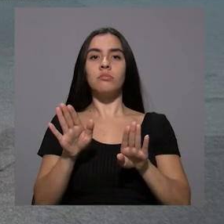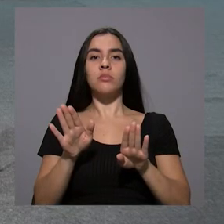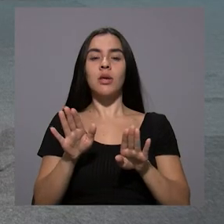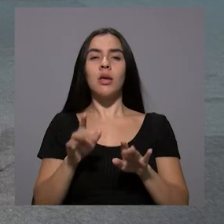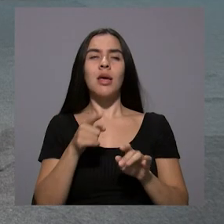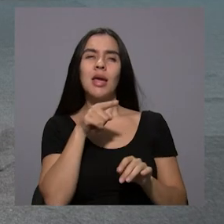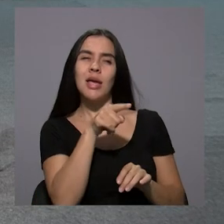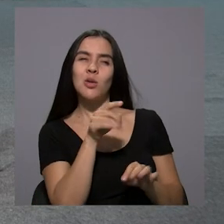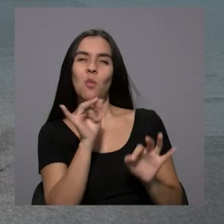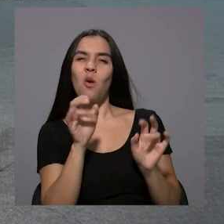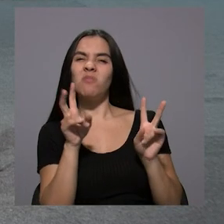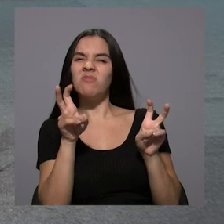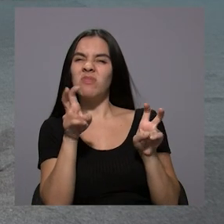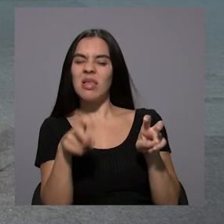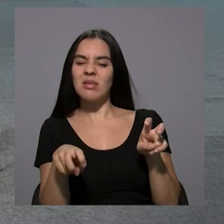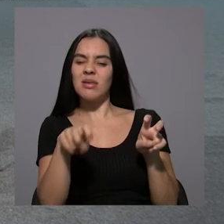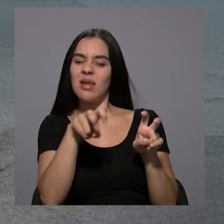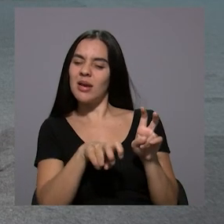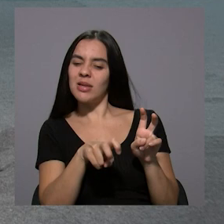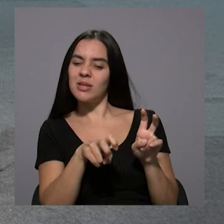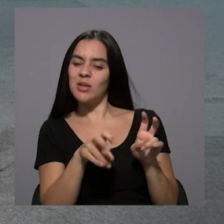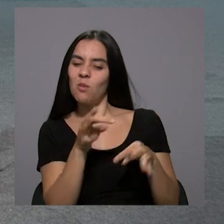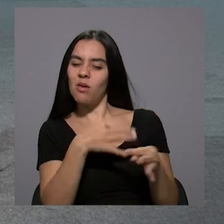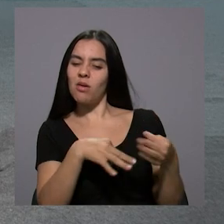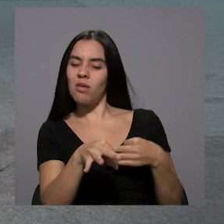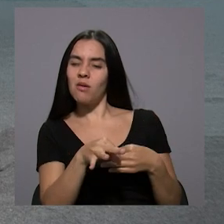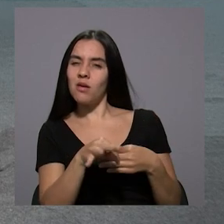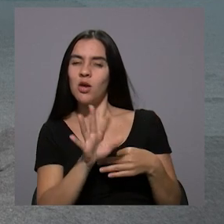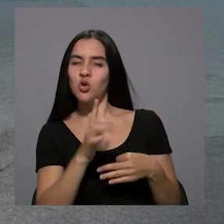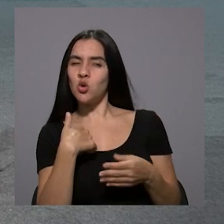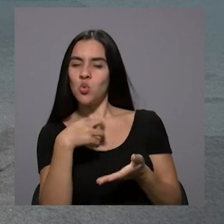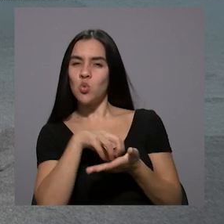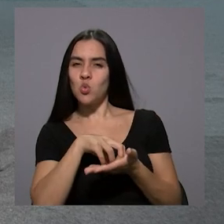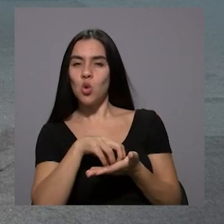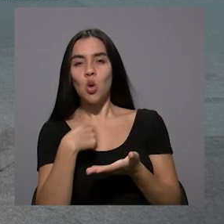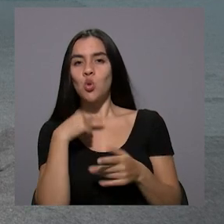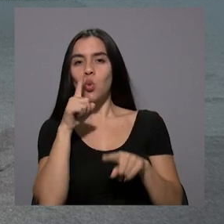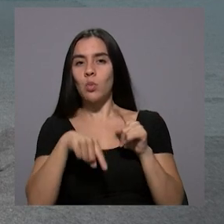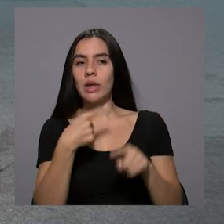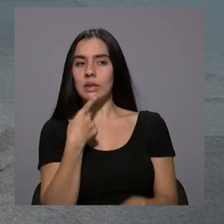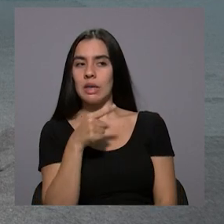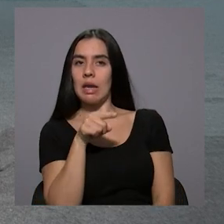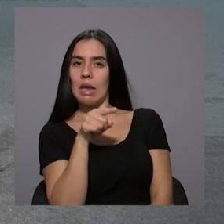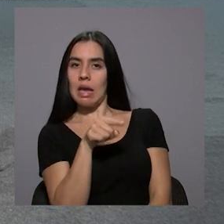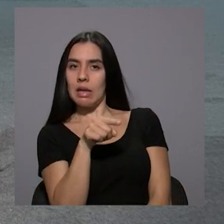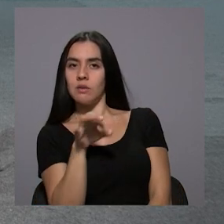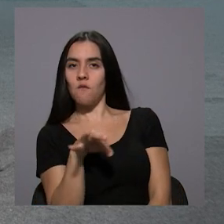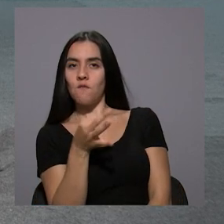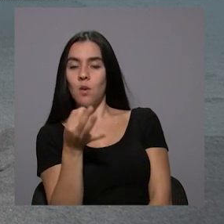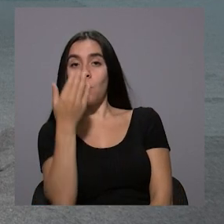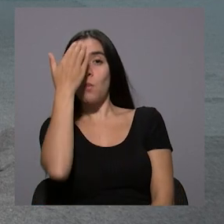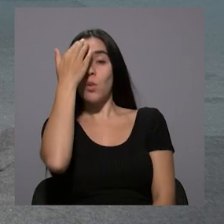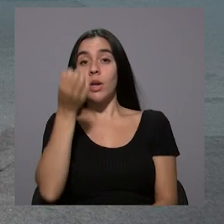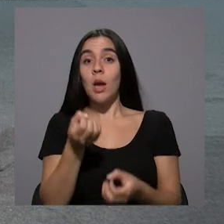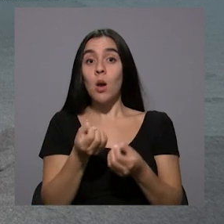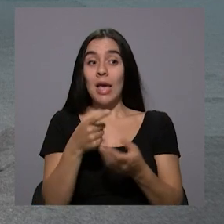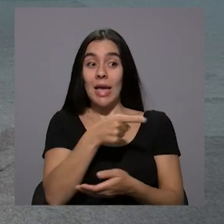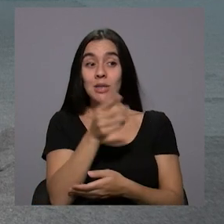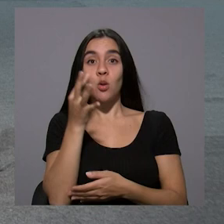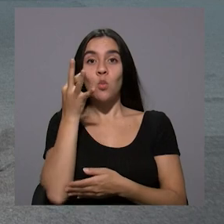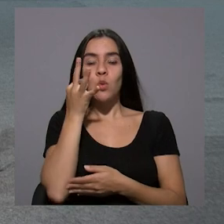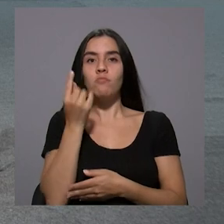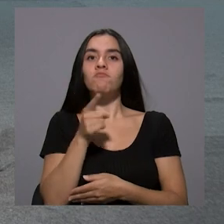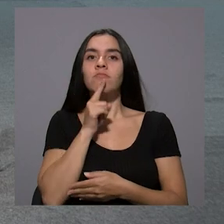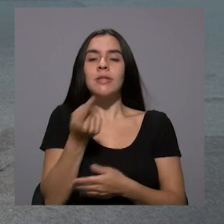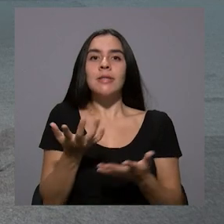Podría, como para simplemente llenar la silla, tengo muchas dudas, porque más bien, no lo podría afirmar así, porque más bien muchas de ellas llevan mucho